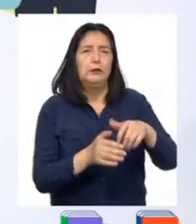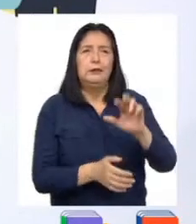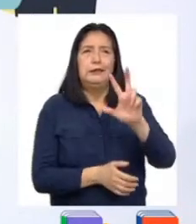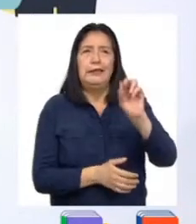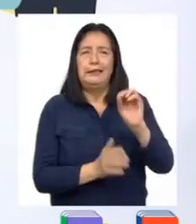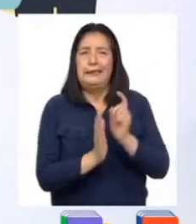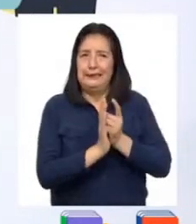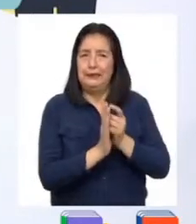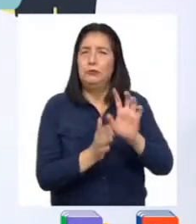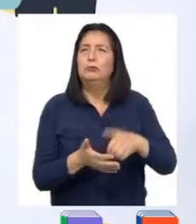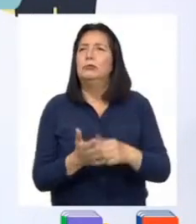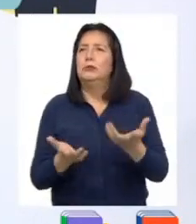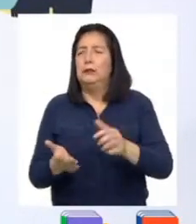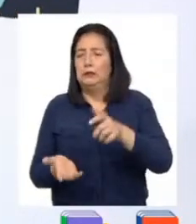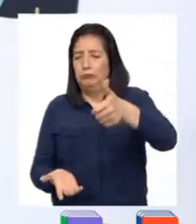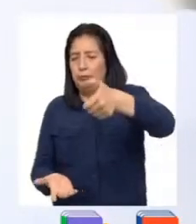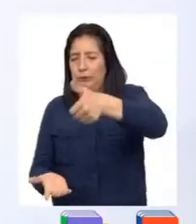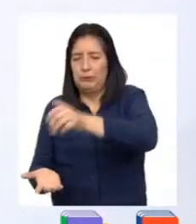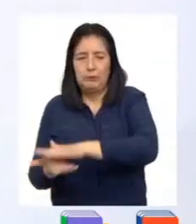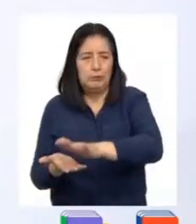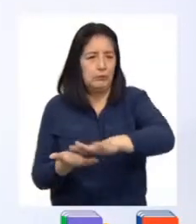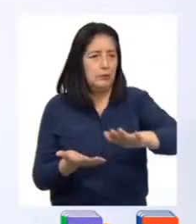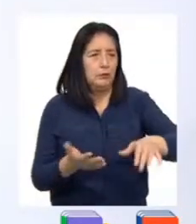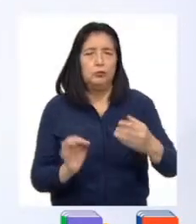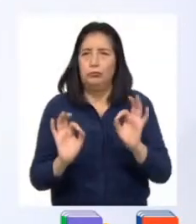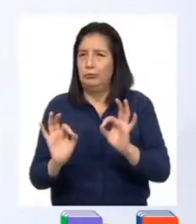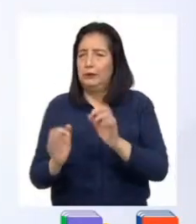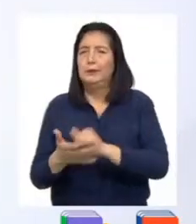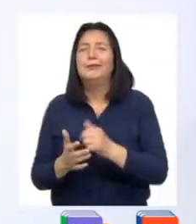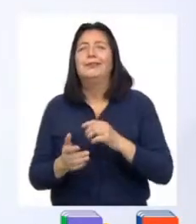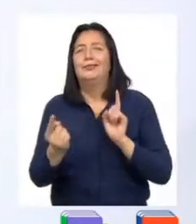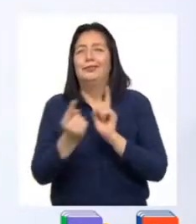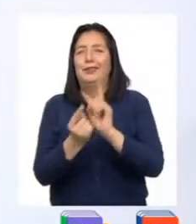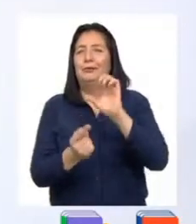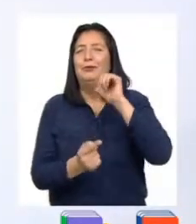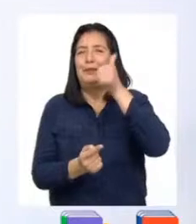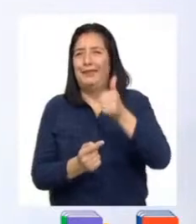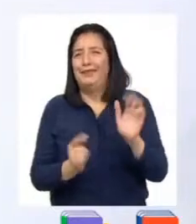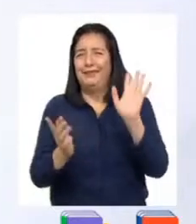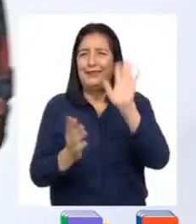segundos y desinfectar todo cuidadosamente. Nos vemos hasta mañana. ¡Chao!